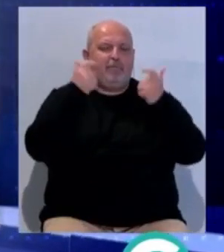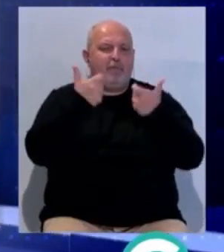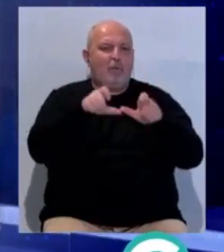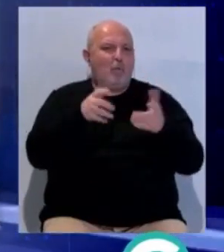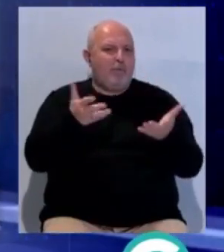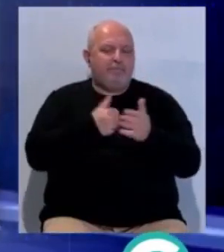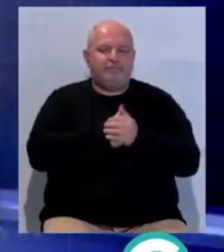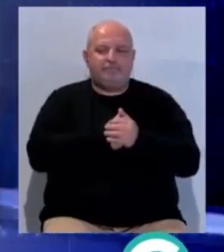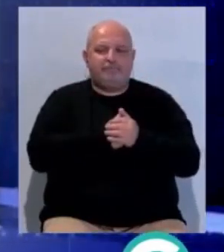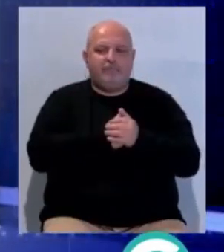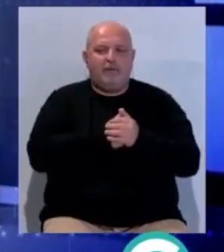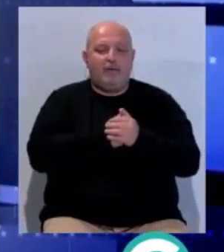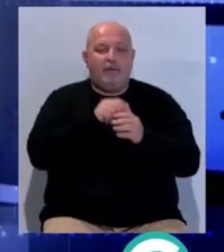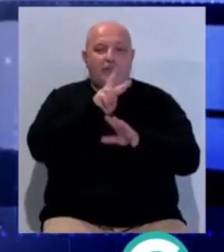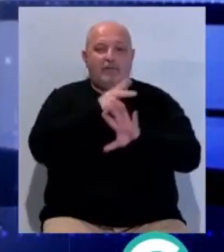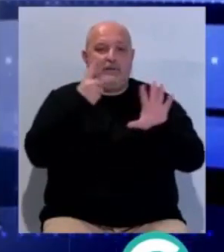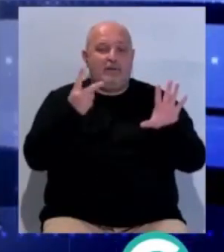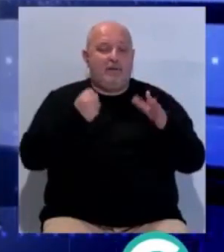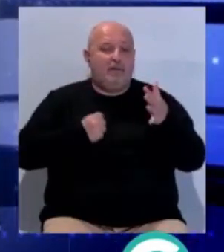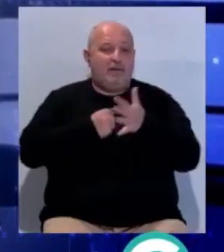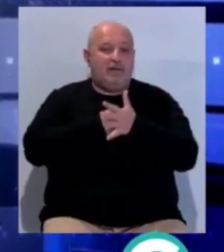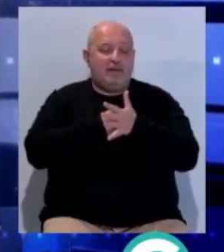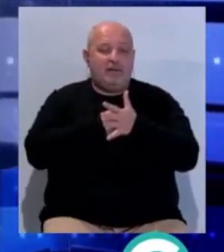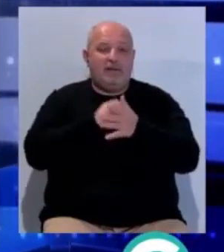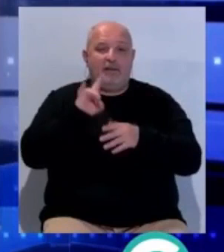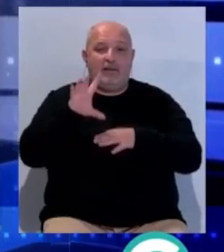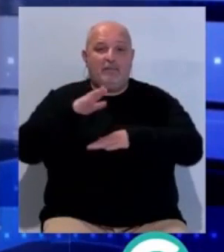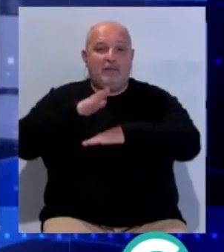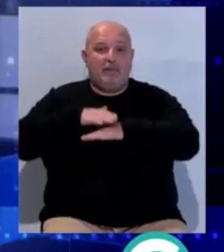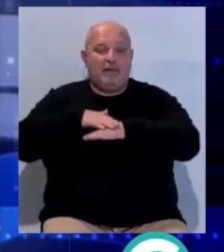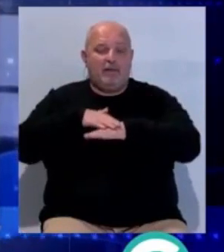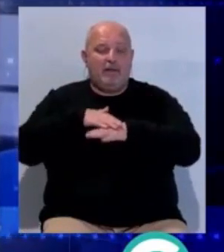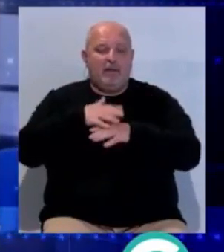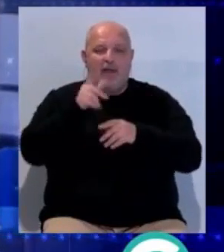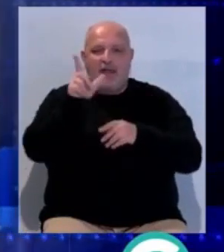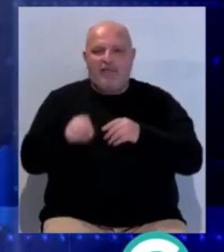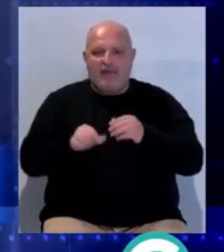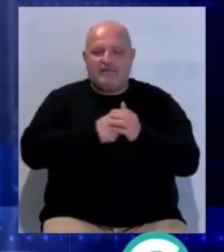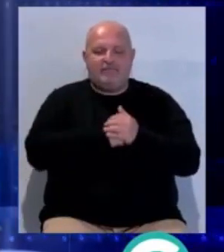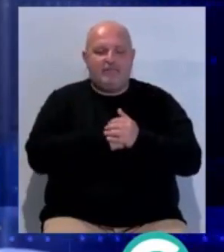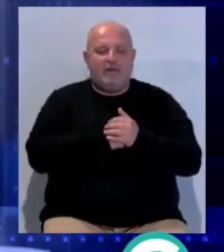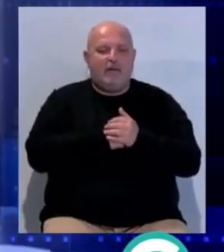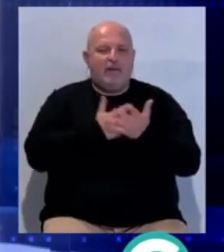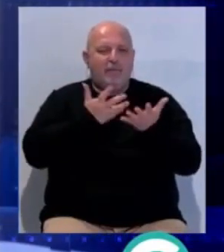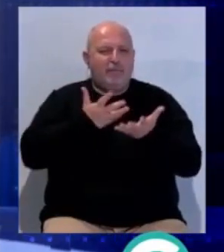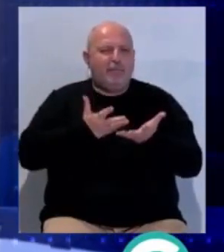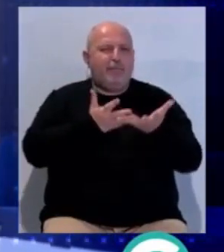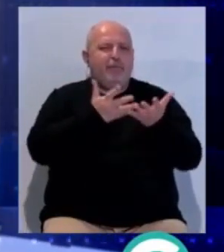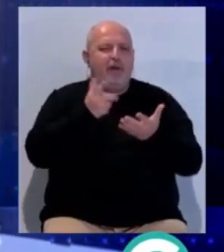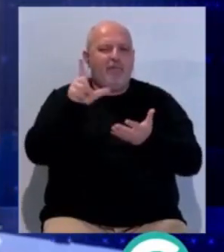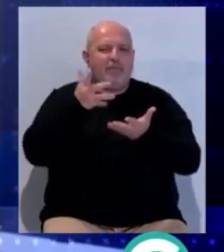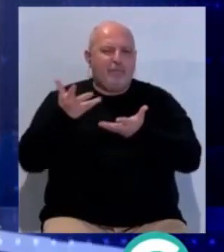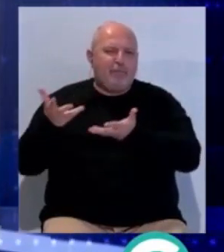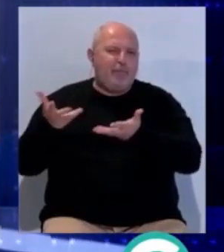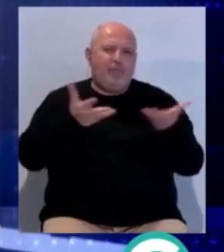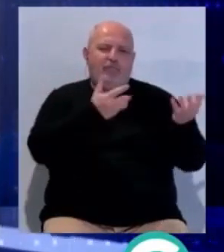fluctuarán entre los 27 grados de máxima y los 15 grados de mínima de Algeciras. Los vientos soplarán de levante con